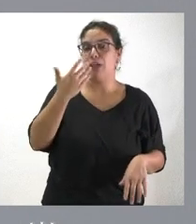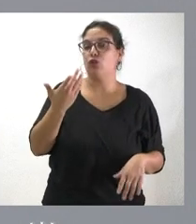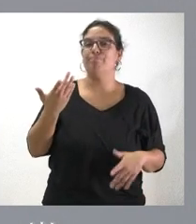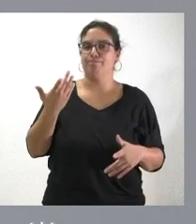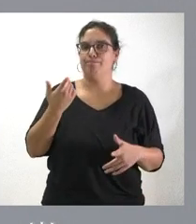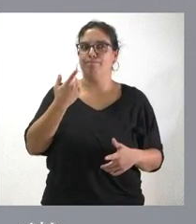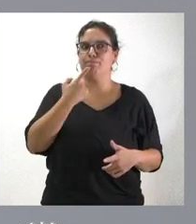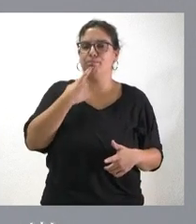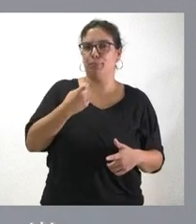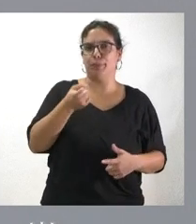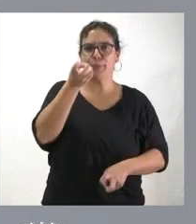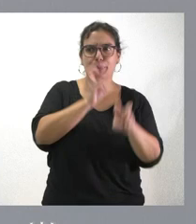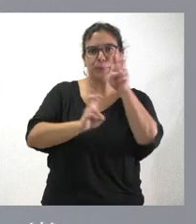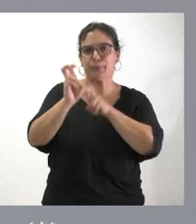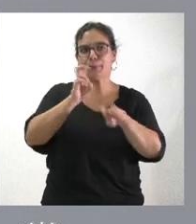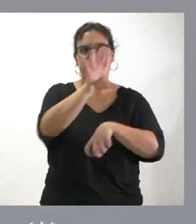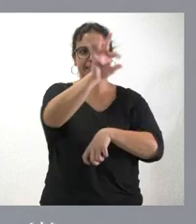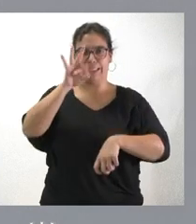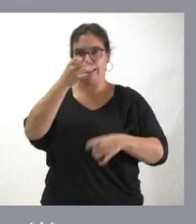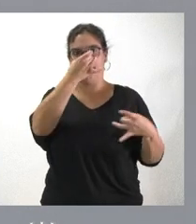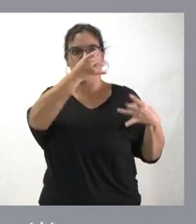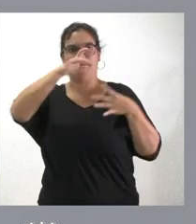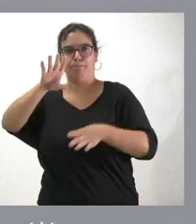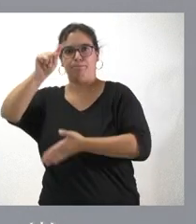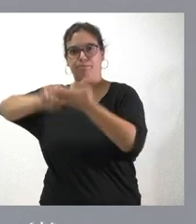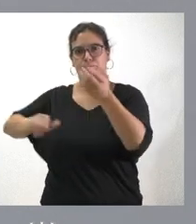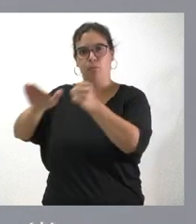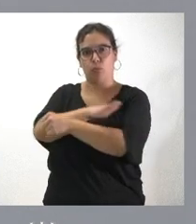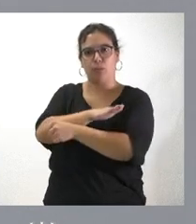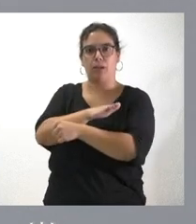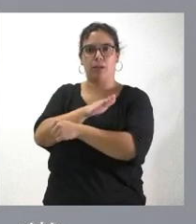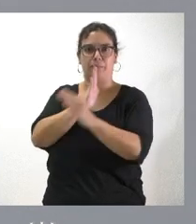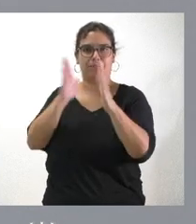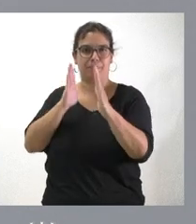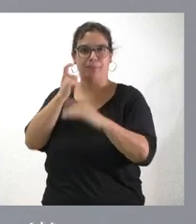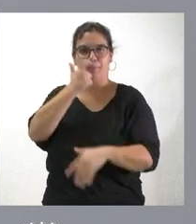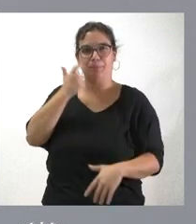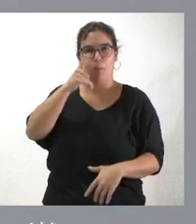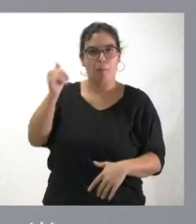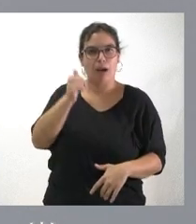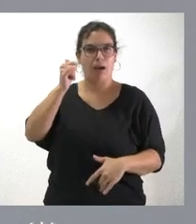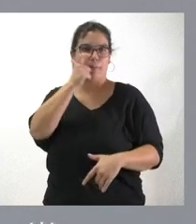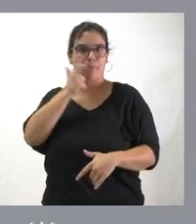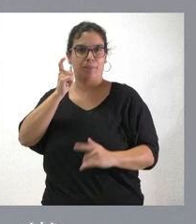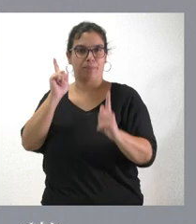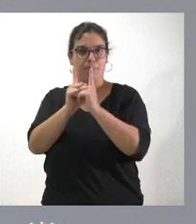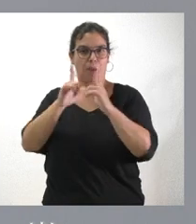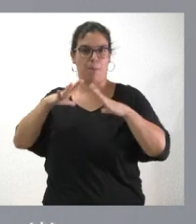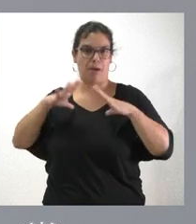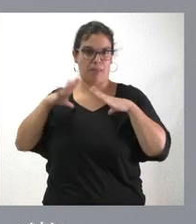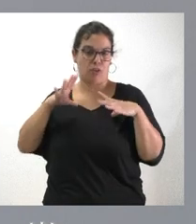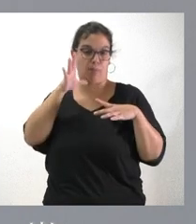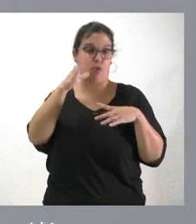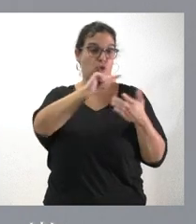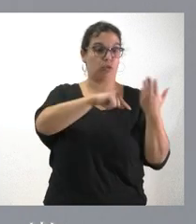dificultades para cubrirlas, lógicamente, durante el tiempo que dura esa baja y esas vacaciones, que siempre son contratos vinculados